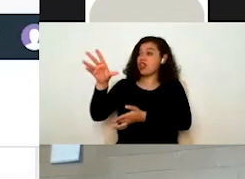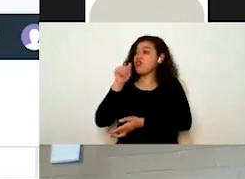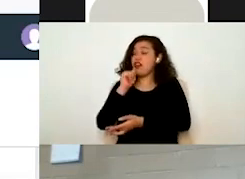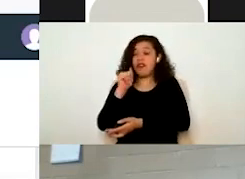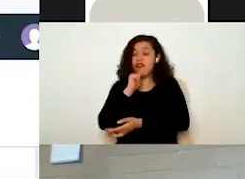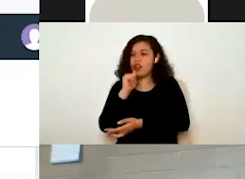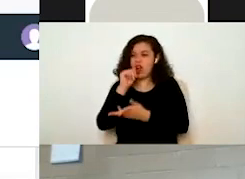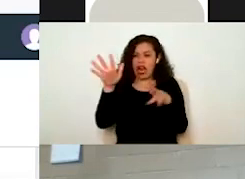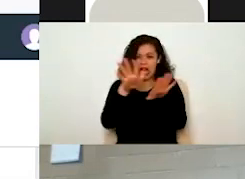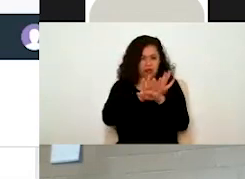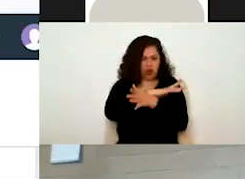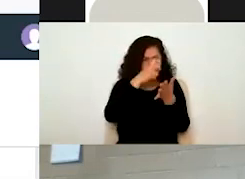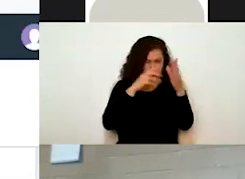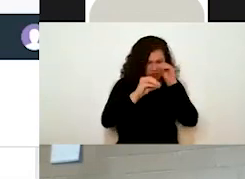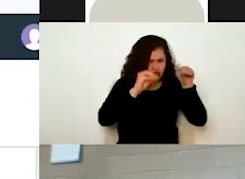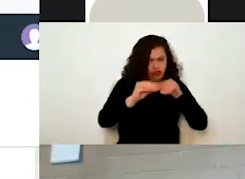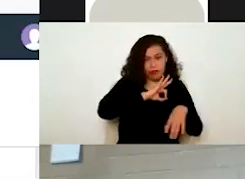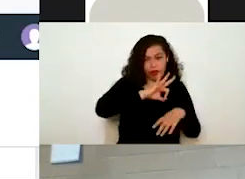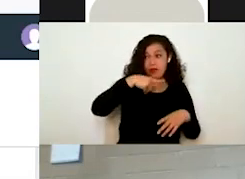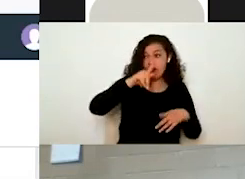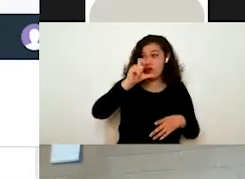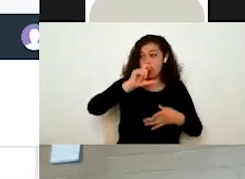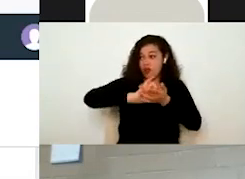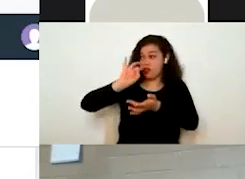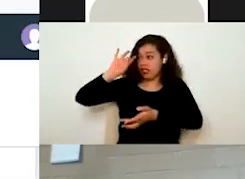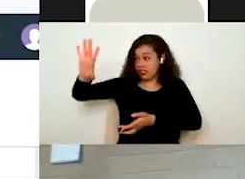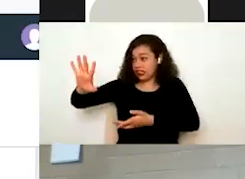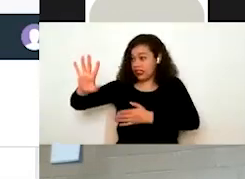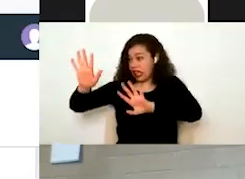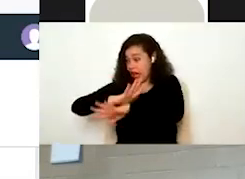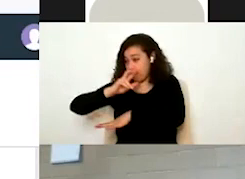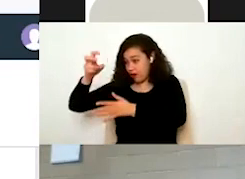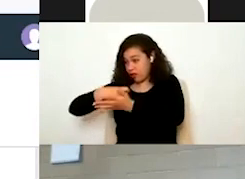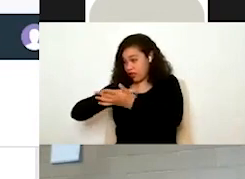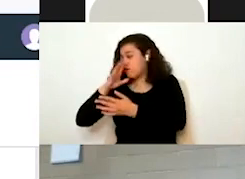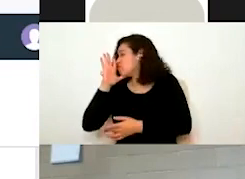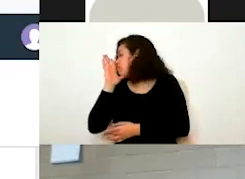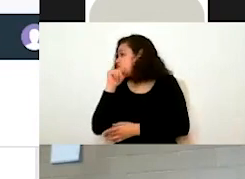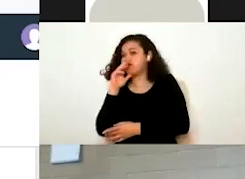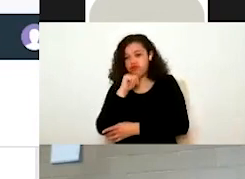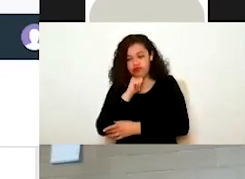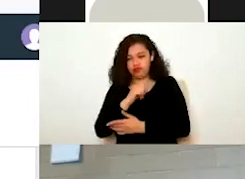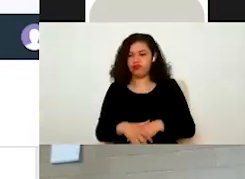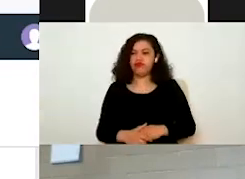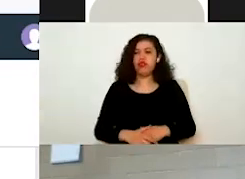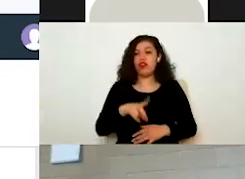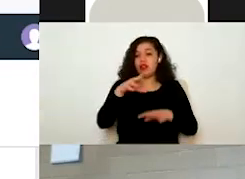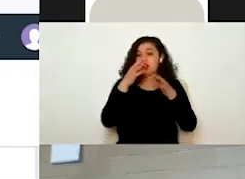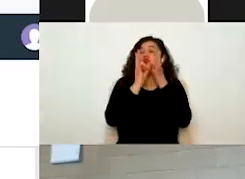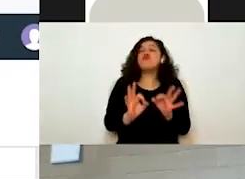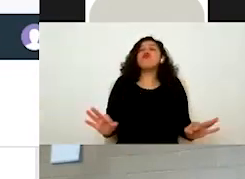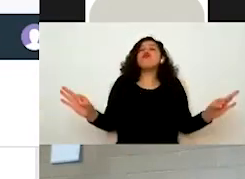Pero una vez que ustedes la envían, ya no pueden hacer cambios en la solicitud. Entonces, es súper importante que, bueno, la revisen bien.